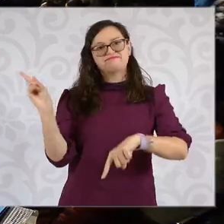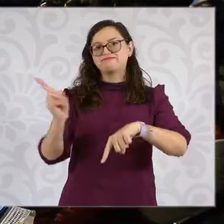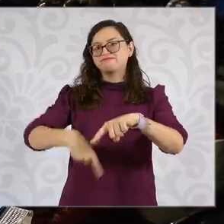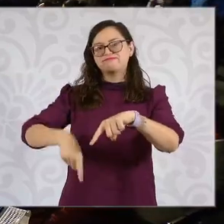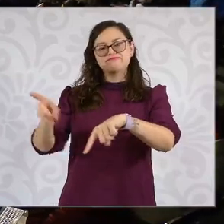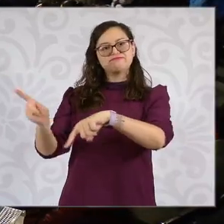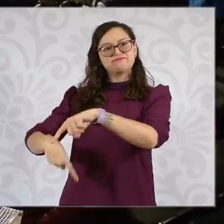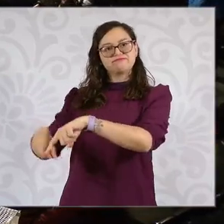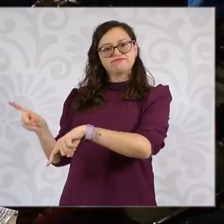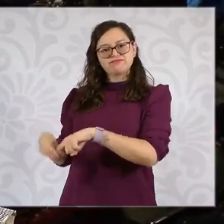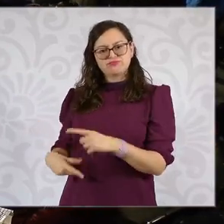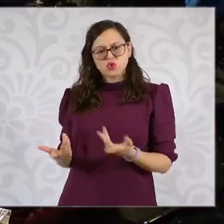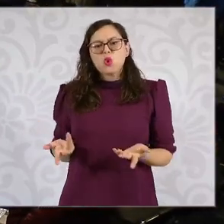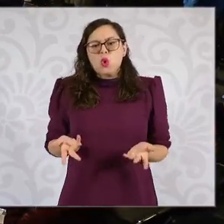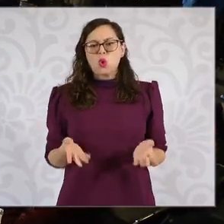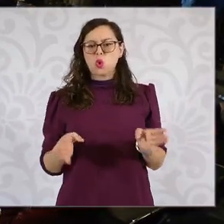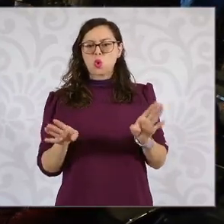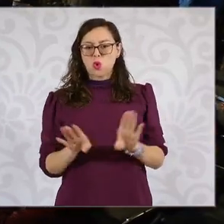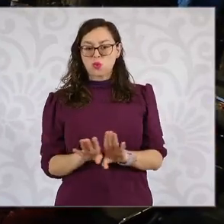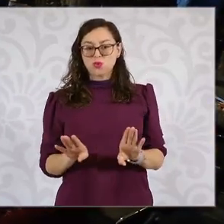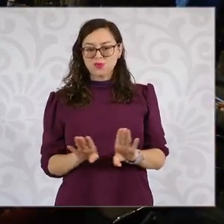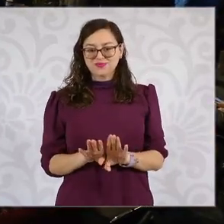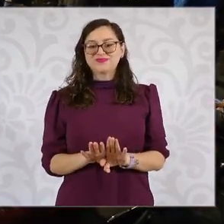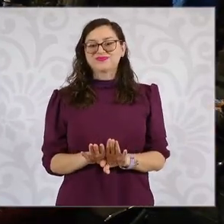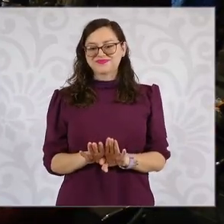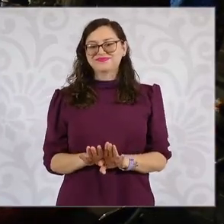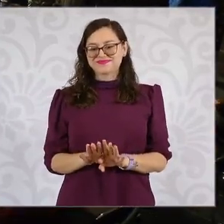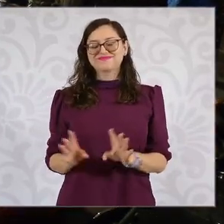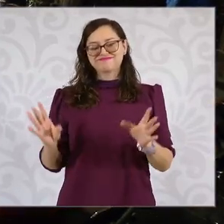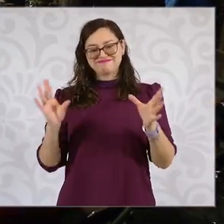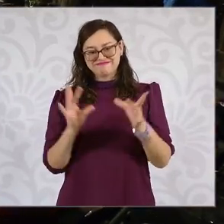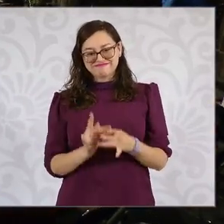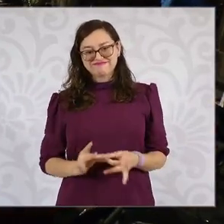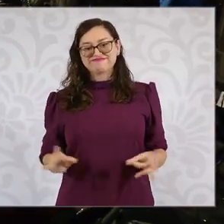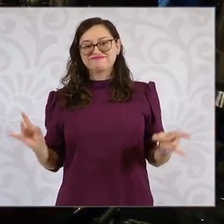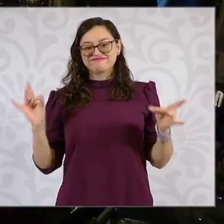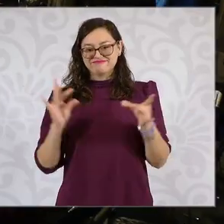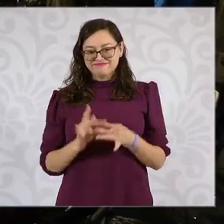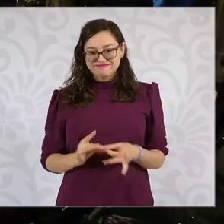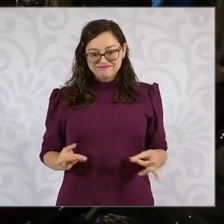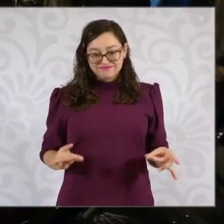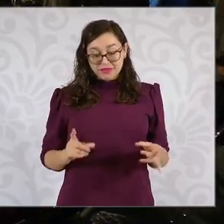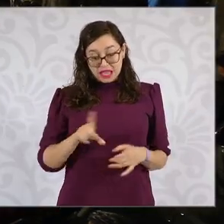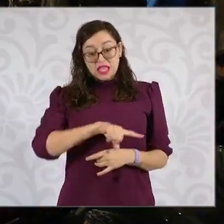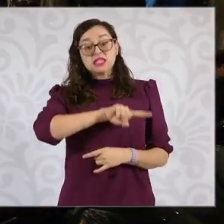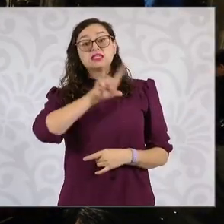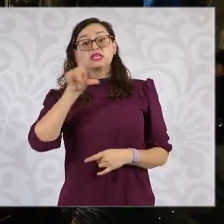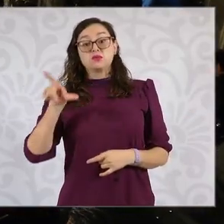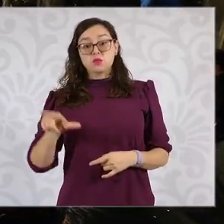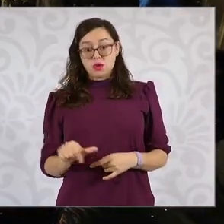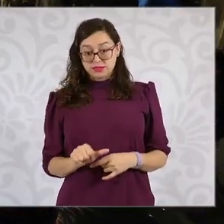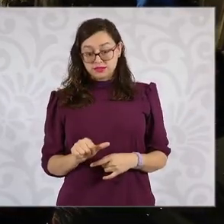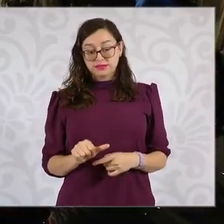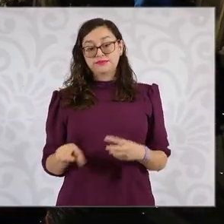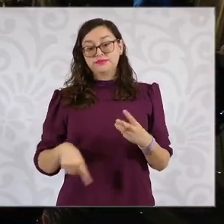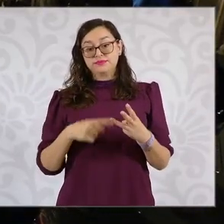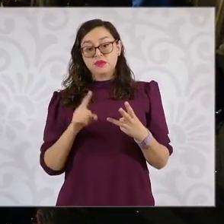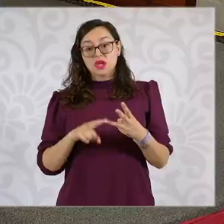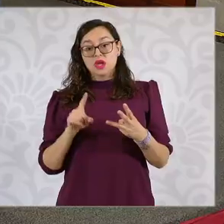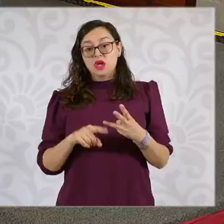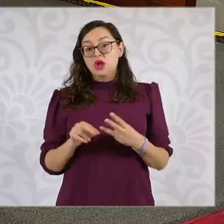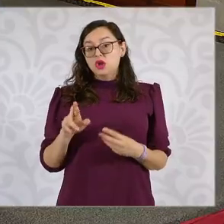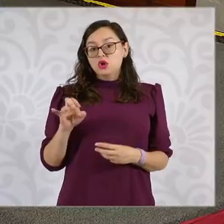ser este proceso y después Rosa Isela va a hacer un recuento